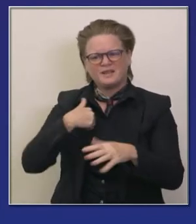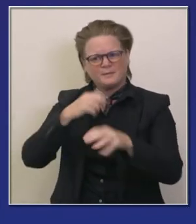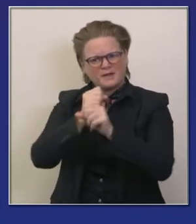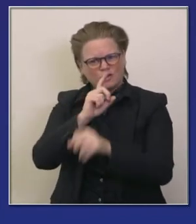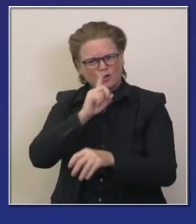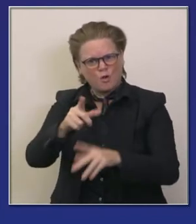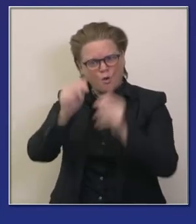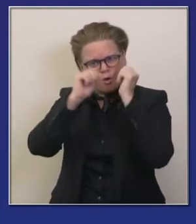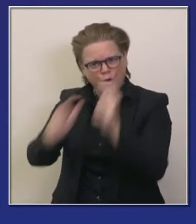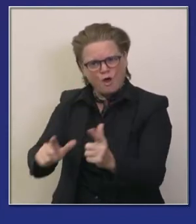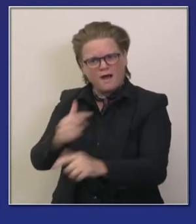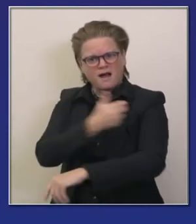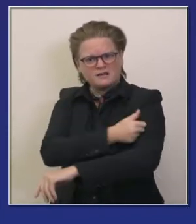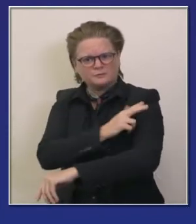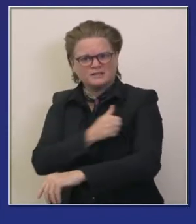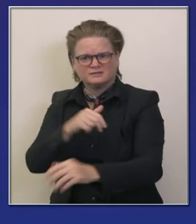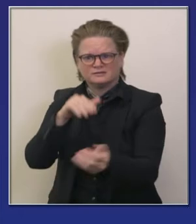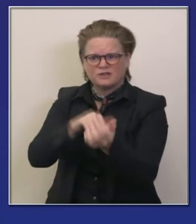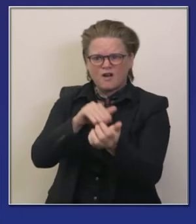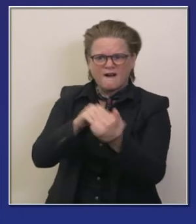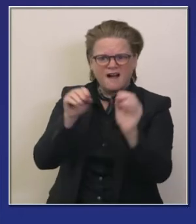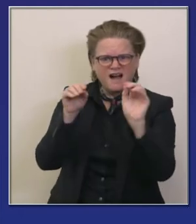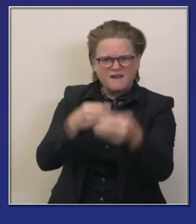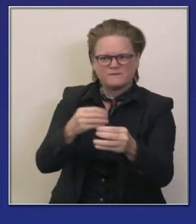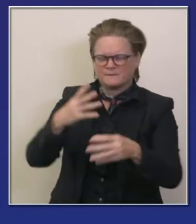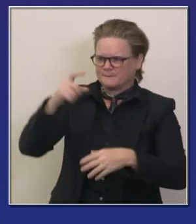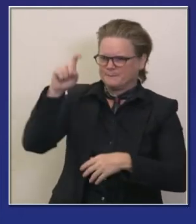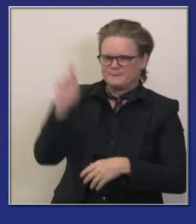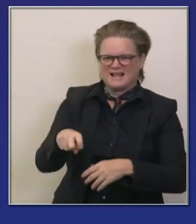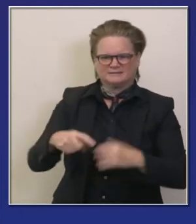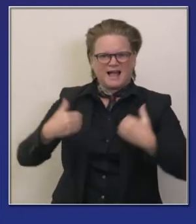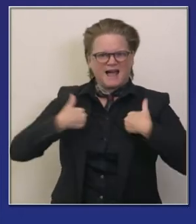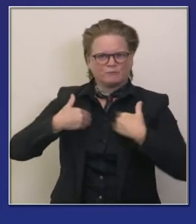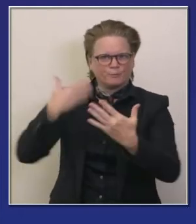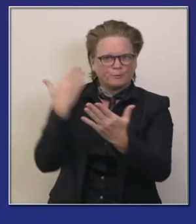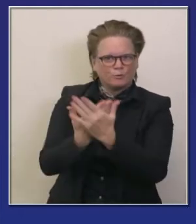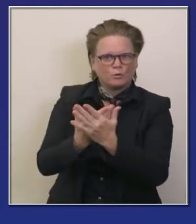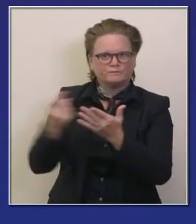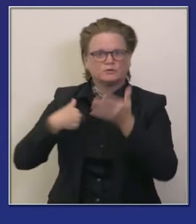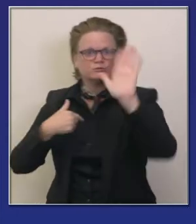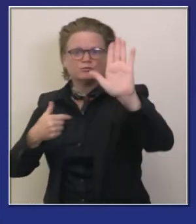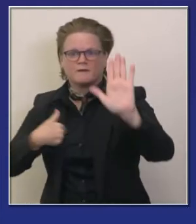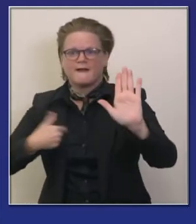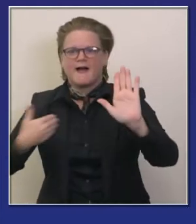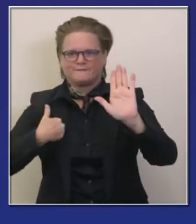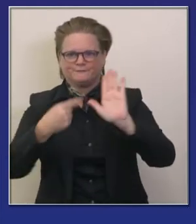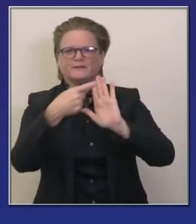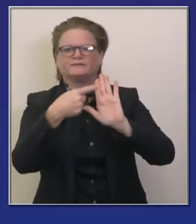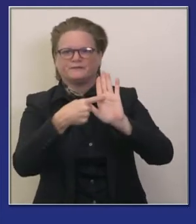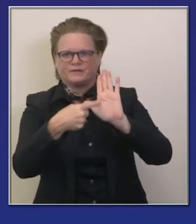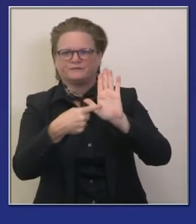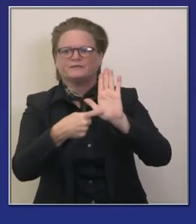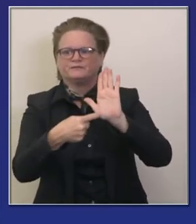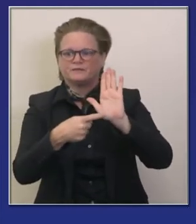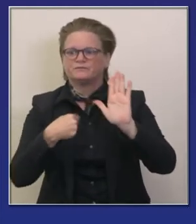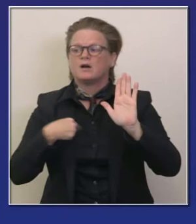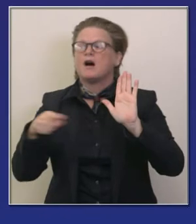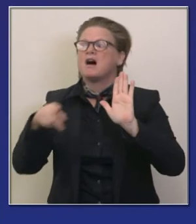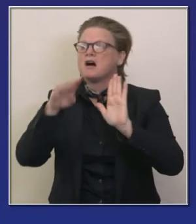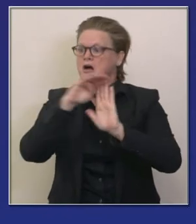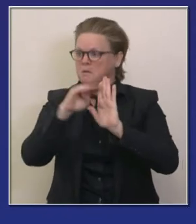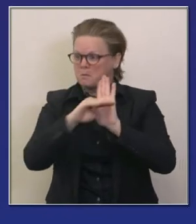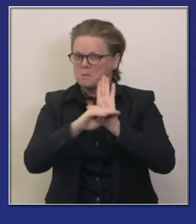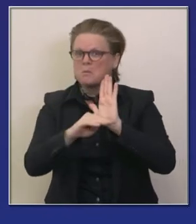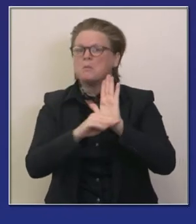proveedores tal vez lo recuerden y lo voy a repetir hoy hemos obtenido ya hemos obtenido y esperamos entrega a